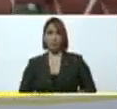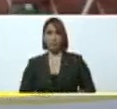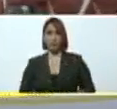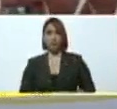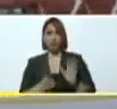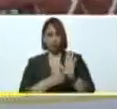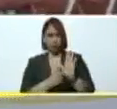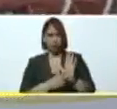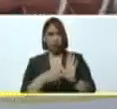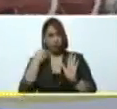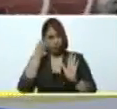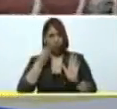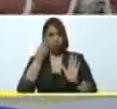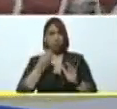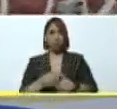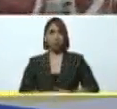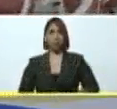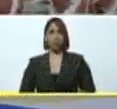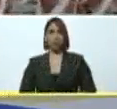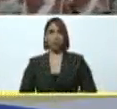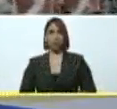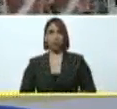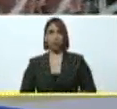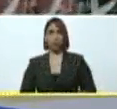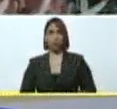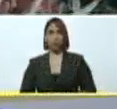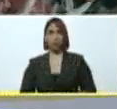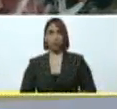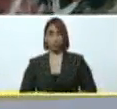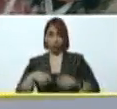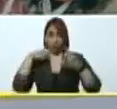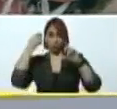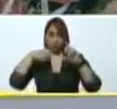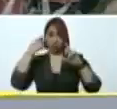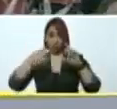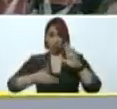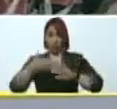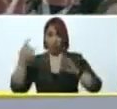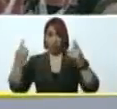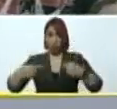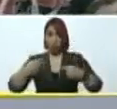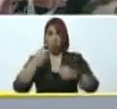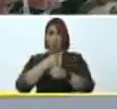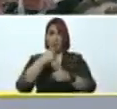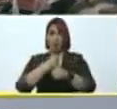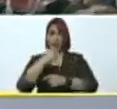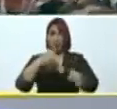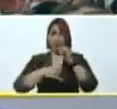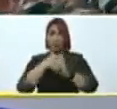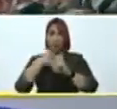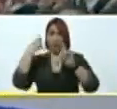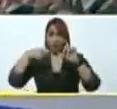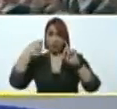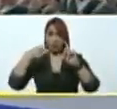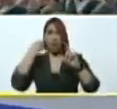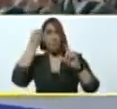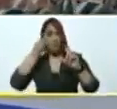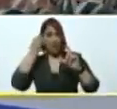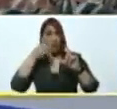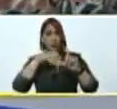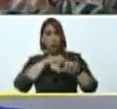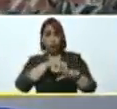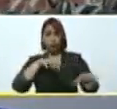de verdad creo, de verdad. Si esta serie va a los concursos internacionales de cine, creo que va a